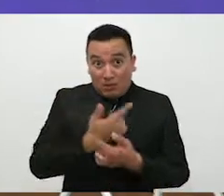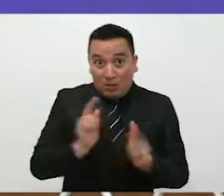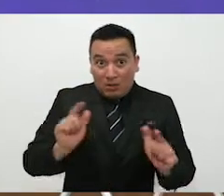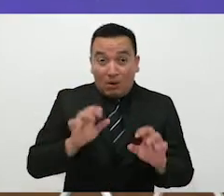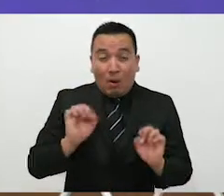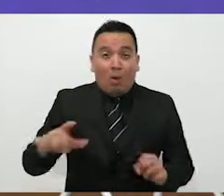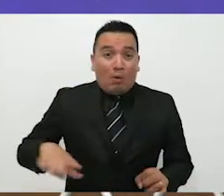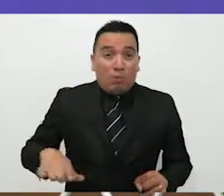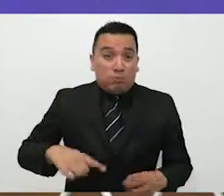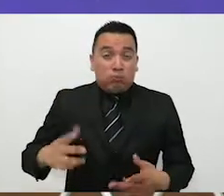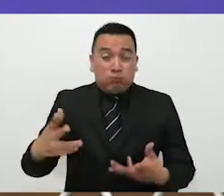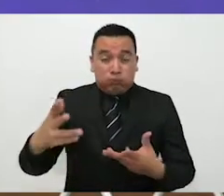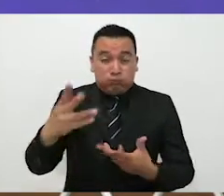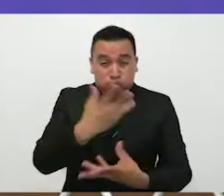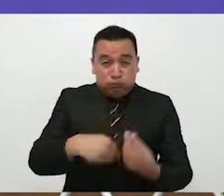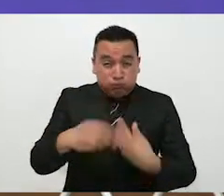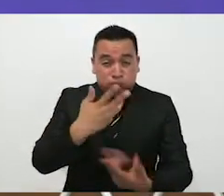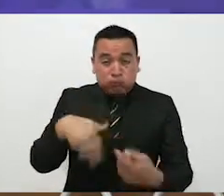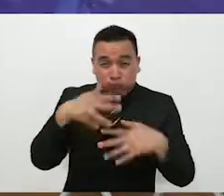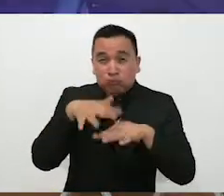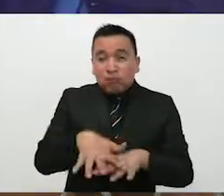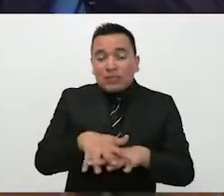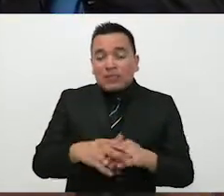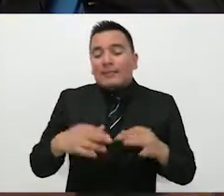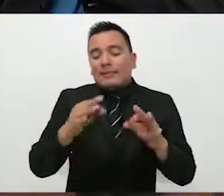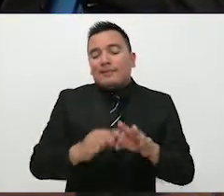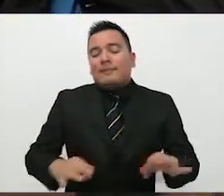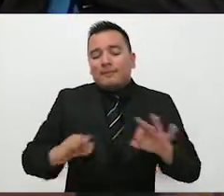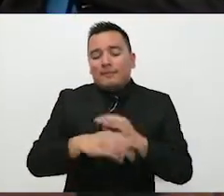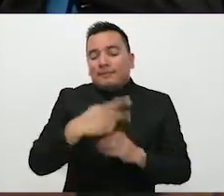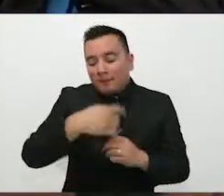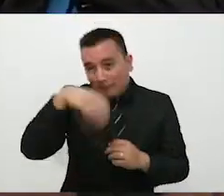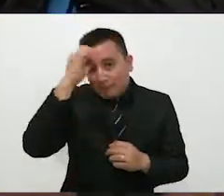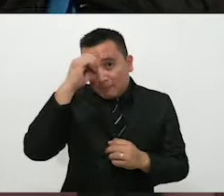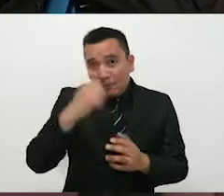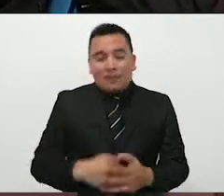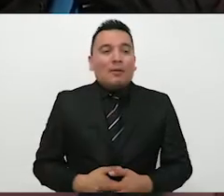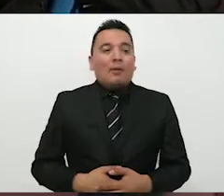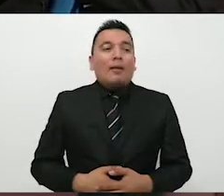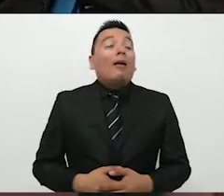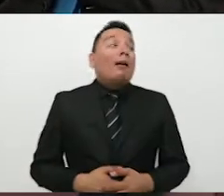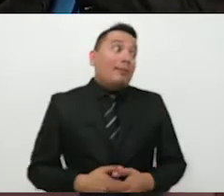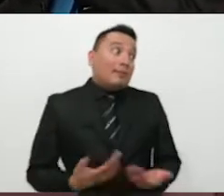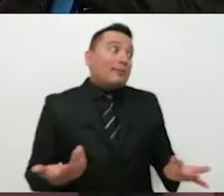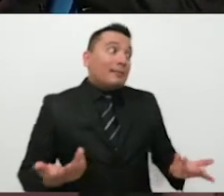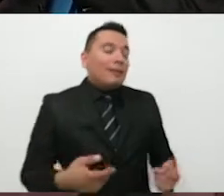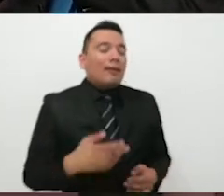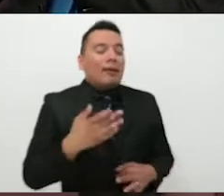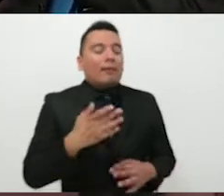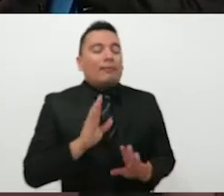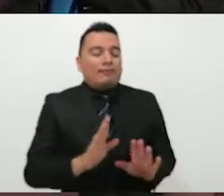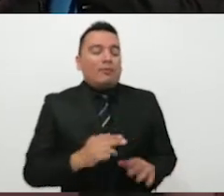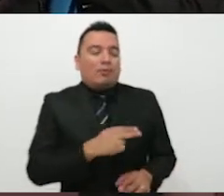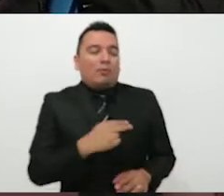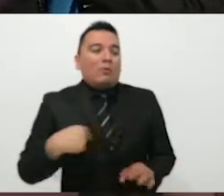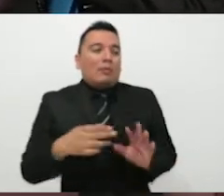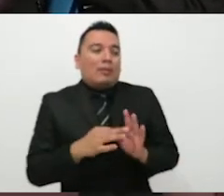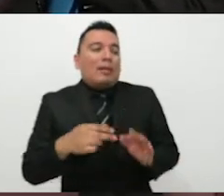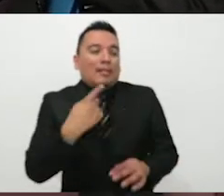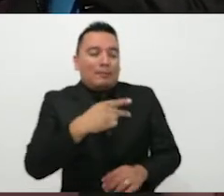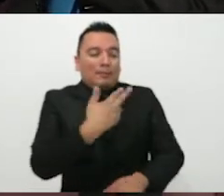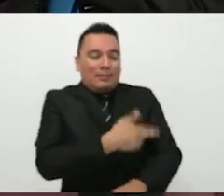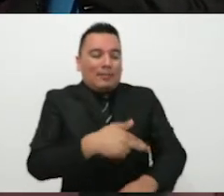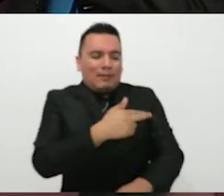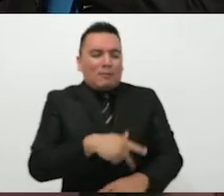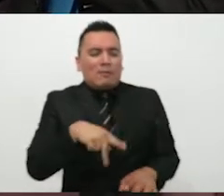incluyentes más que ellos participen. De hecho, ahorita vamos a platicar de los programas que lleva a cabo el Instituto Electoral de Coahuila, pero en